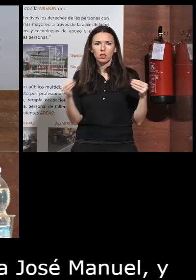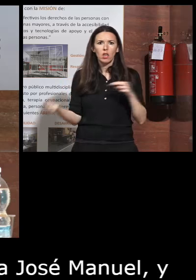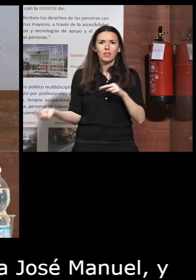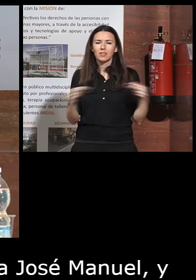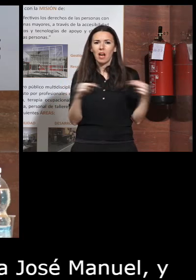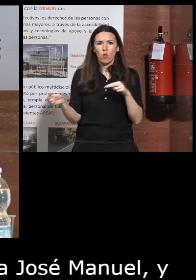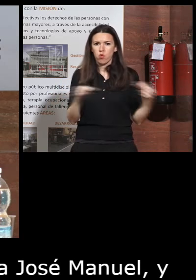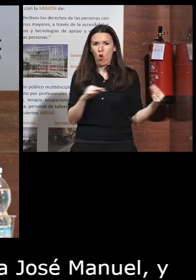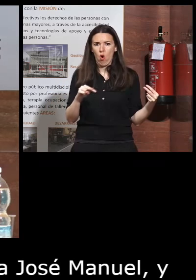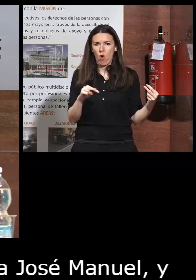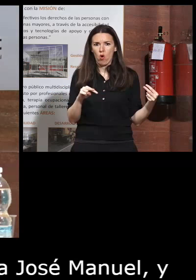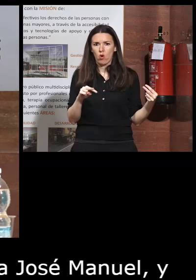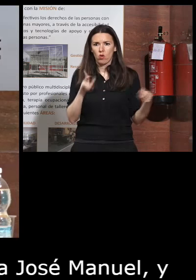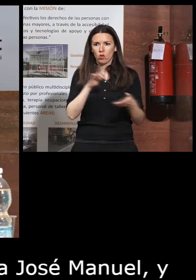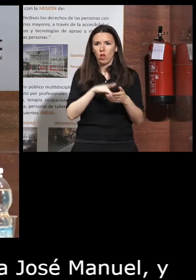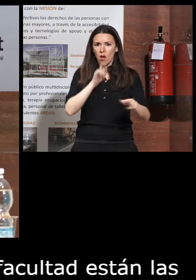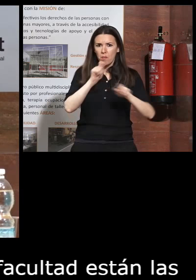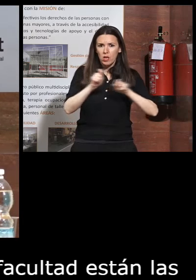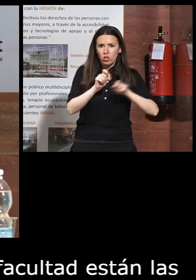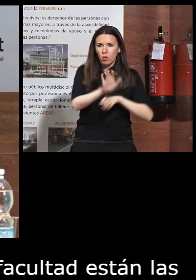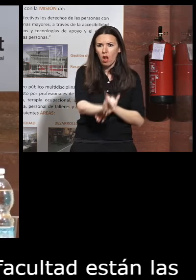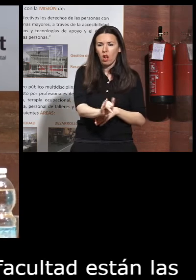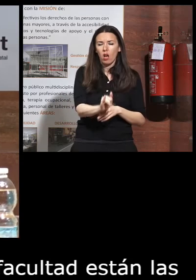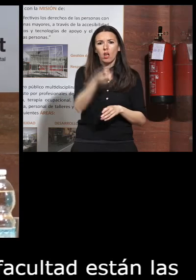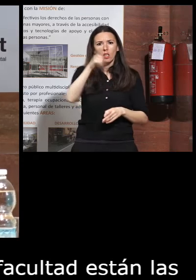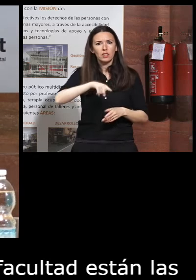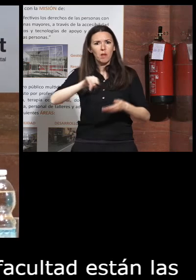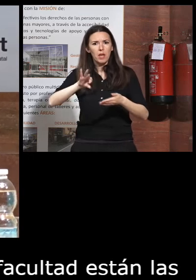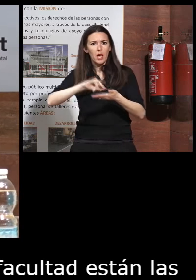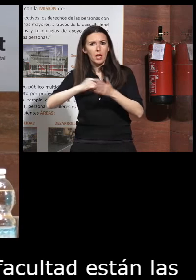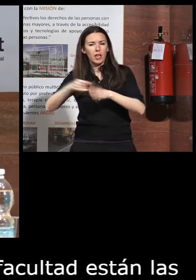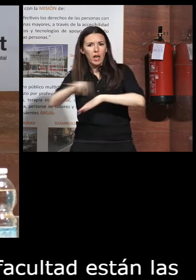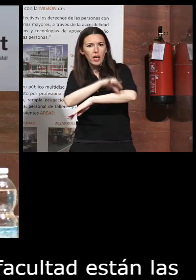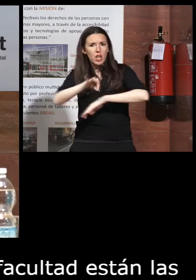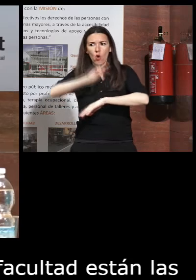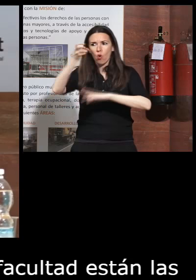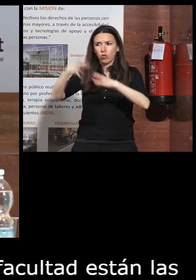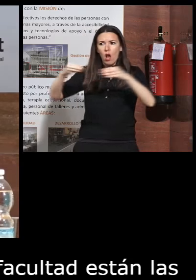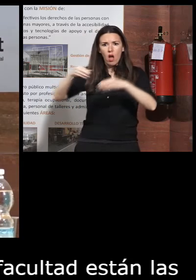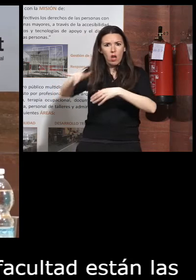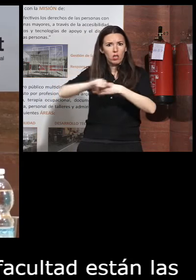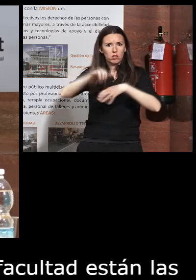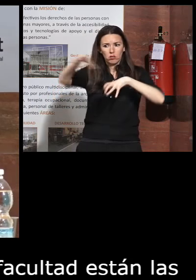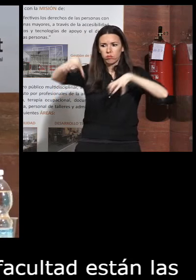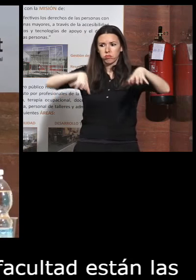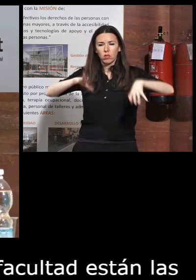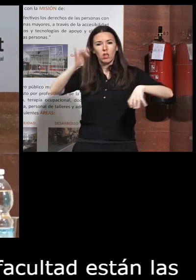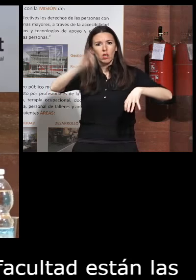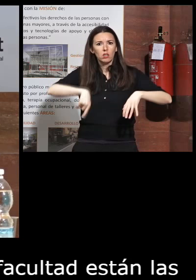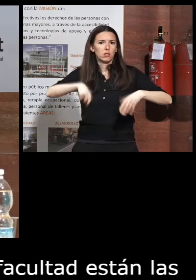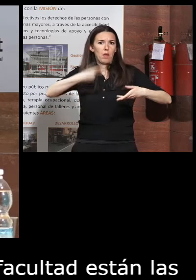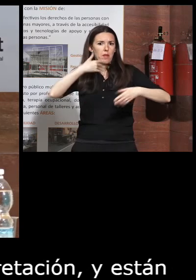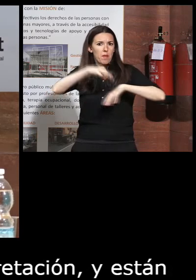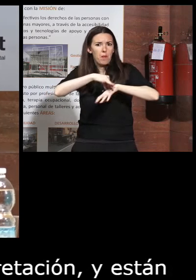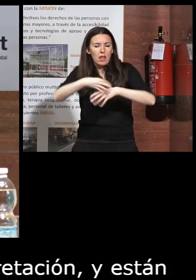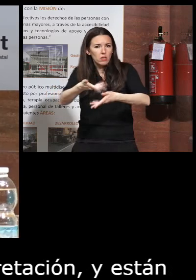e interpretación y están los de periodismo y están también los ingenieros en otra facultad y están los de biomédicas